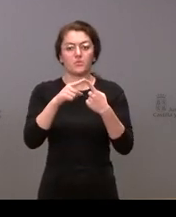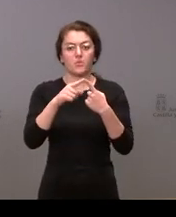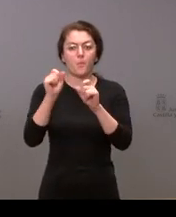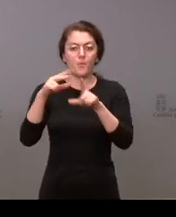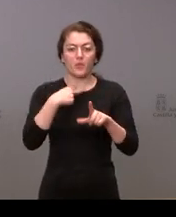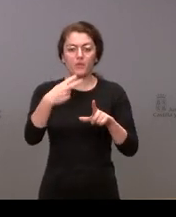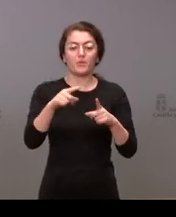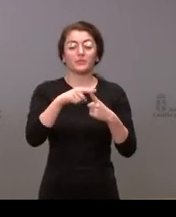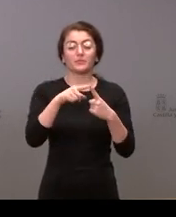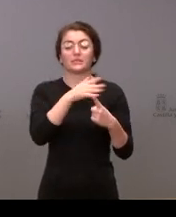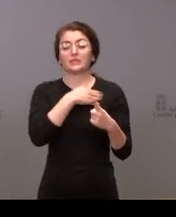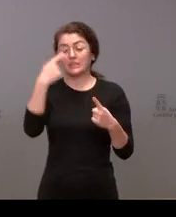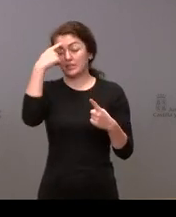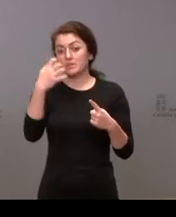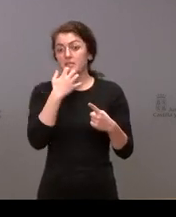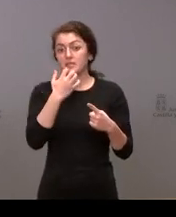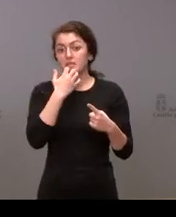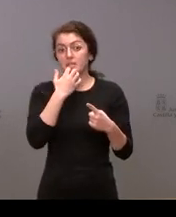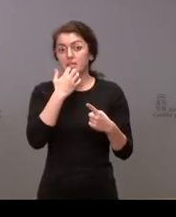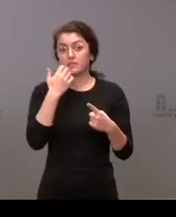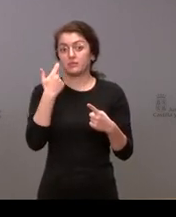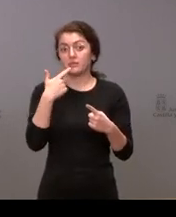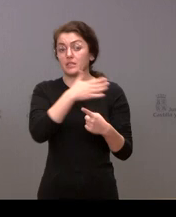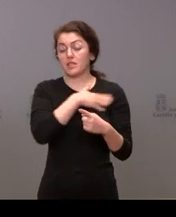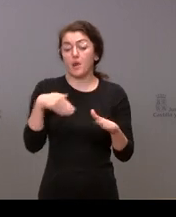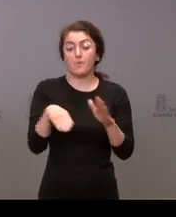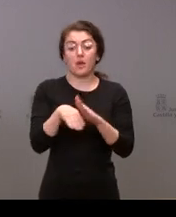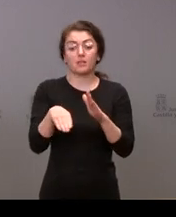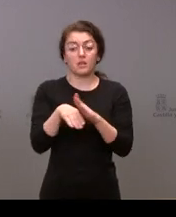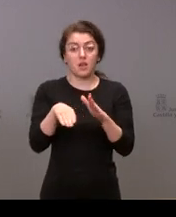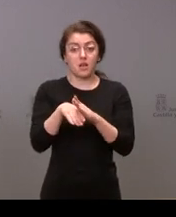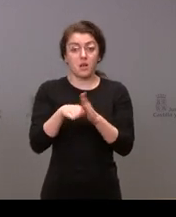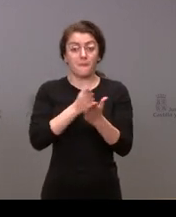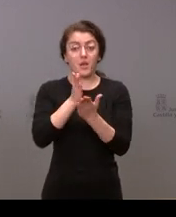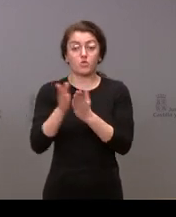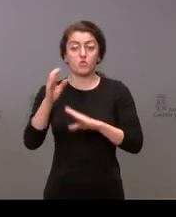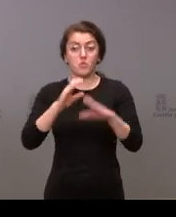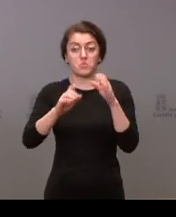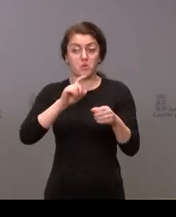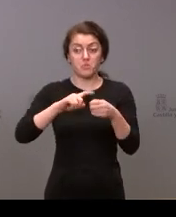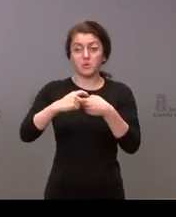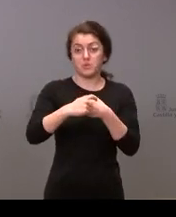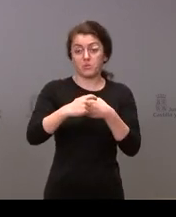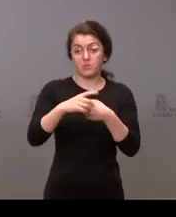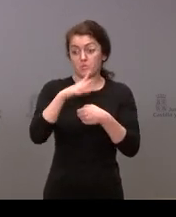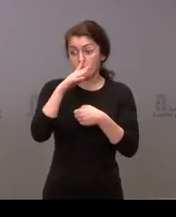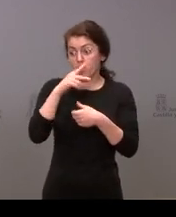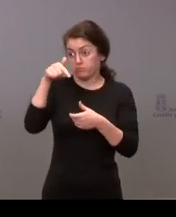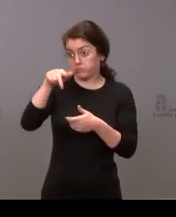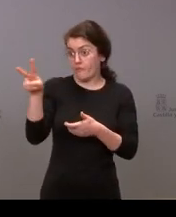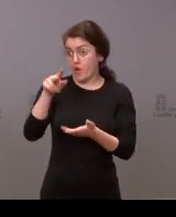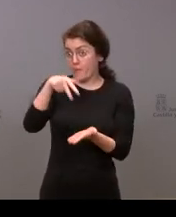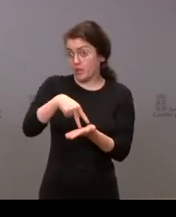por un lado saber si está en su ánimo mantener la participación de los medios de comunicación que no estamos presentes en Valladolid de las